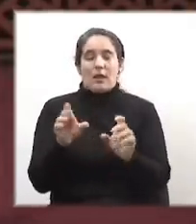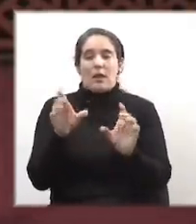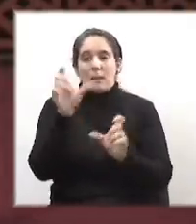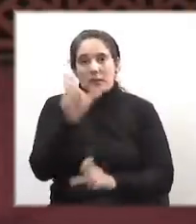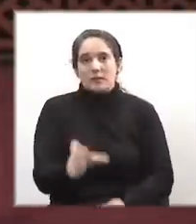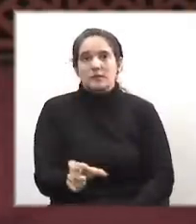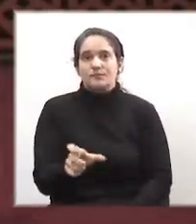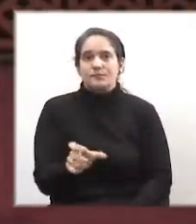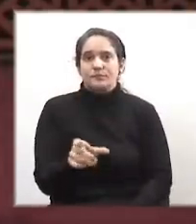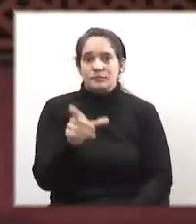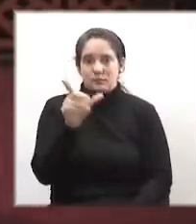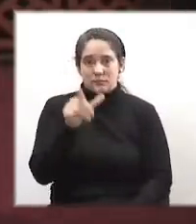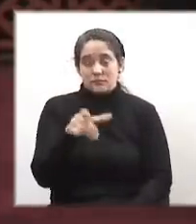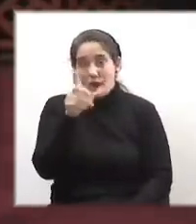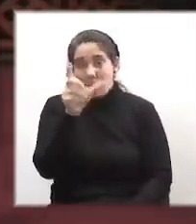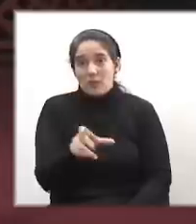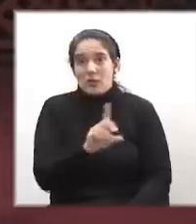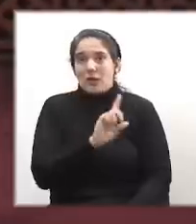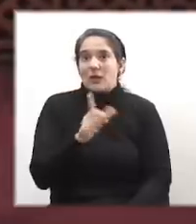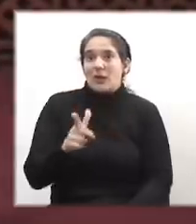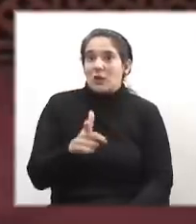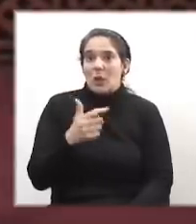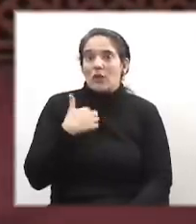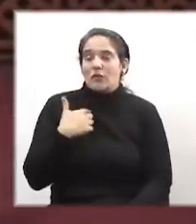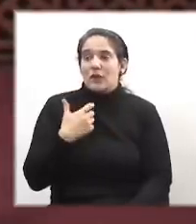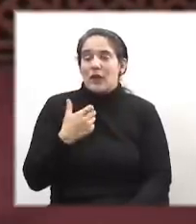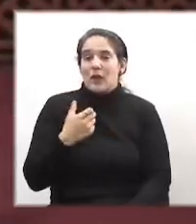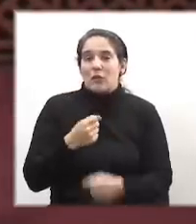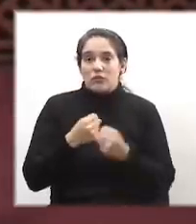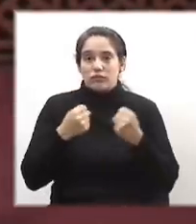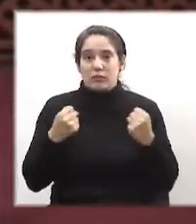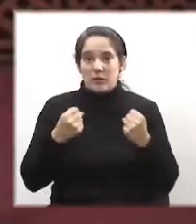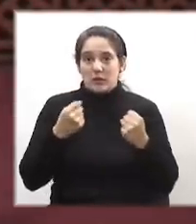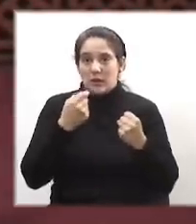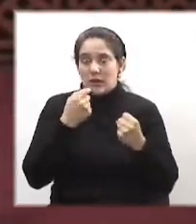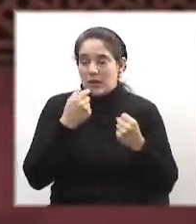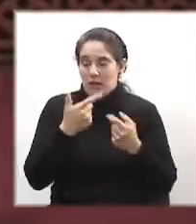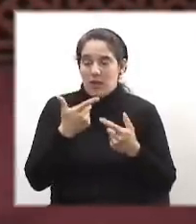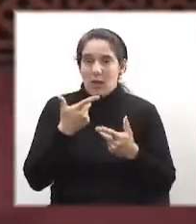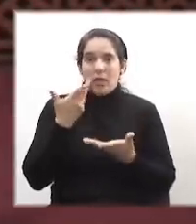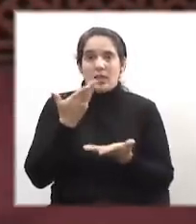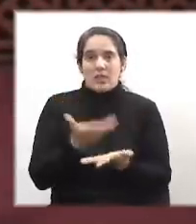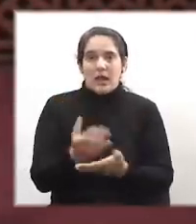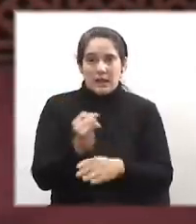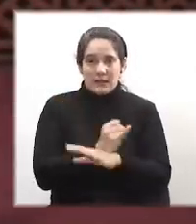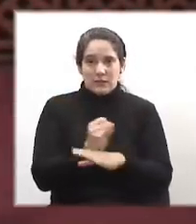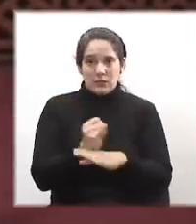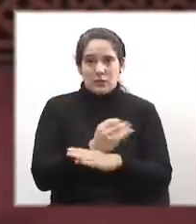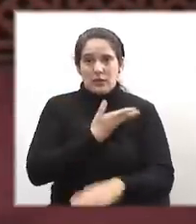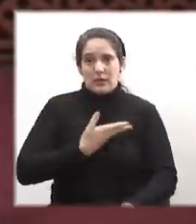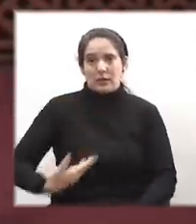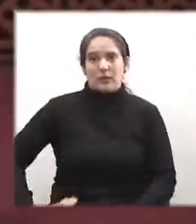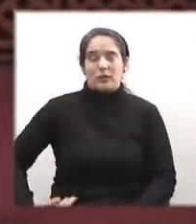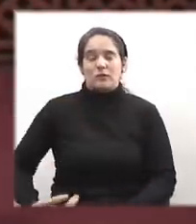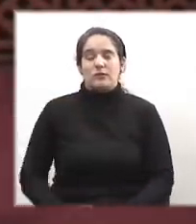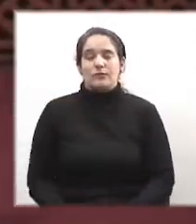a quienes no tienen otra defensa que la que les deben proporcionar las instituciones del Estado.